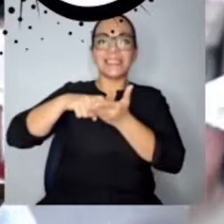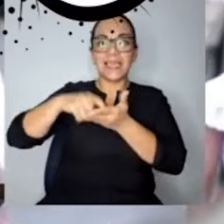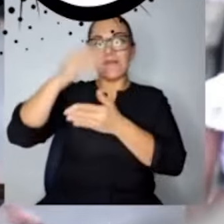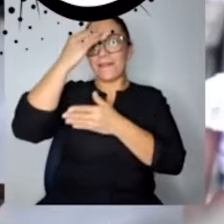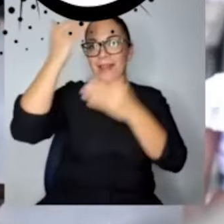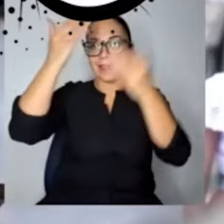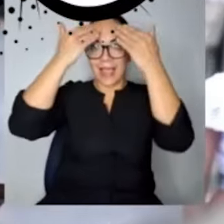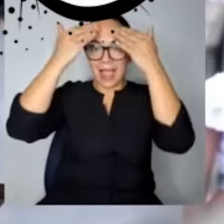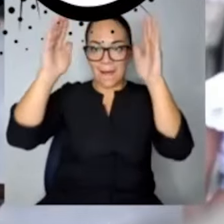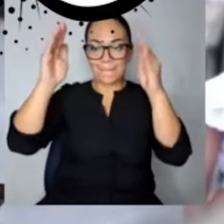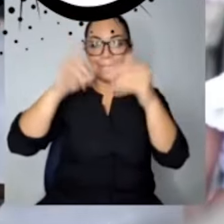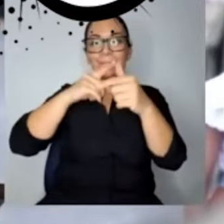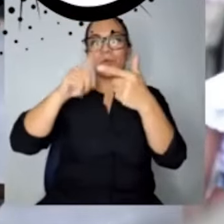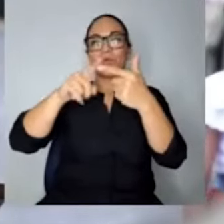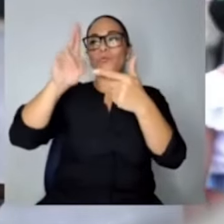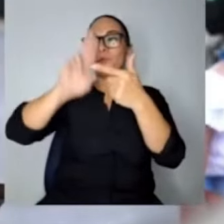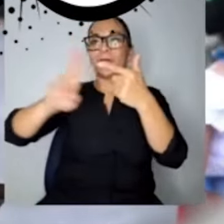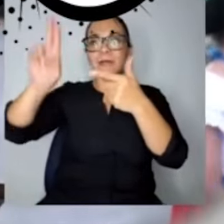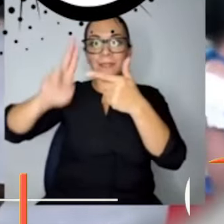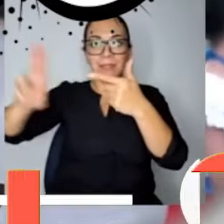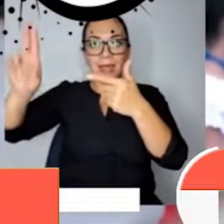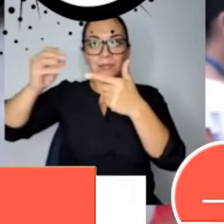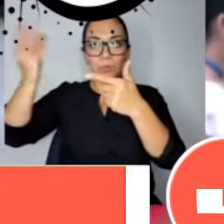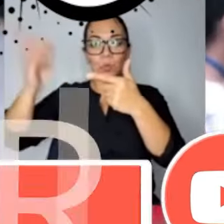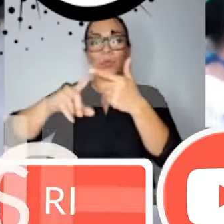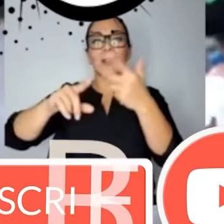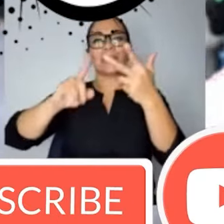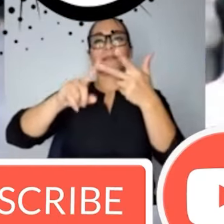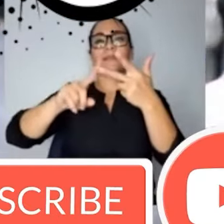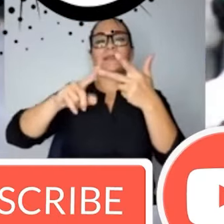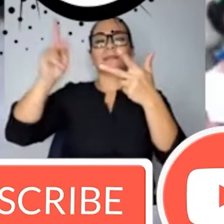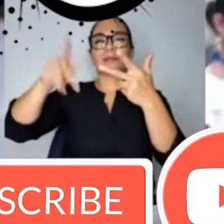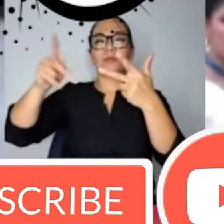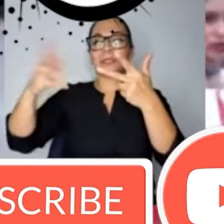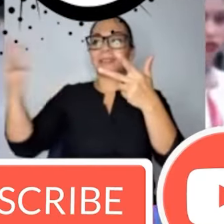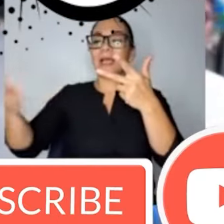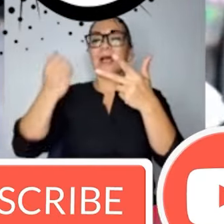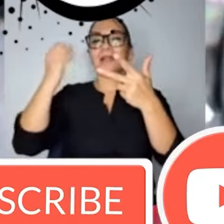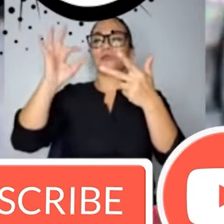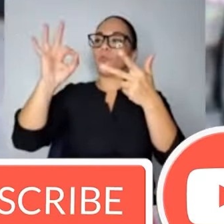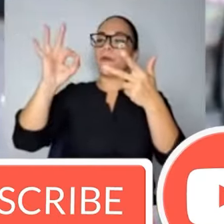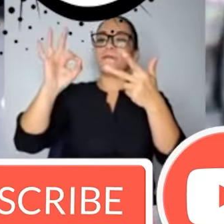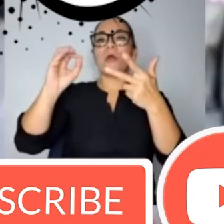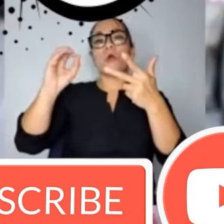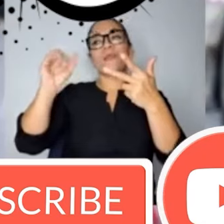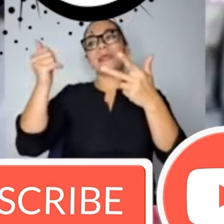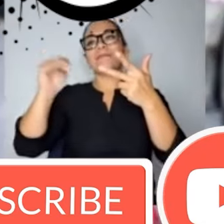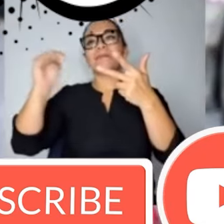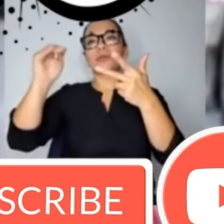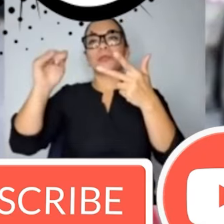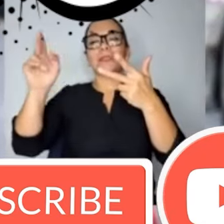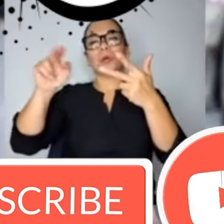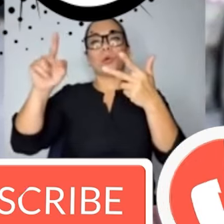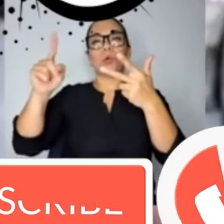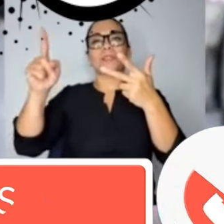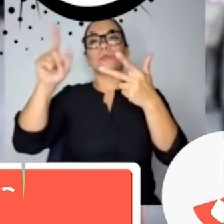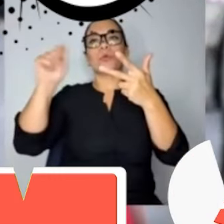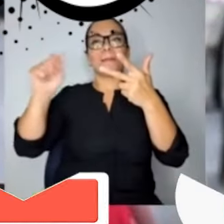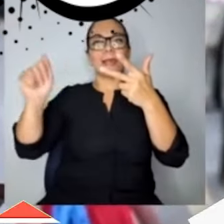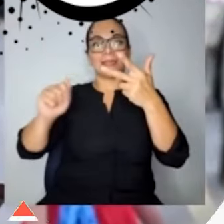las universidades, los que ganan 9, 10 millones de pesos ahí, y que además